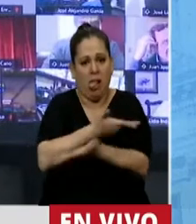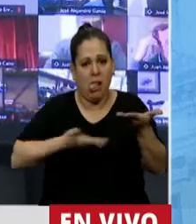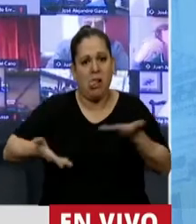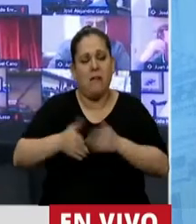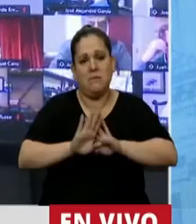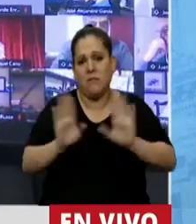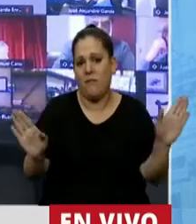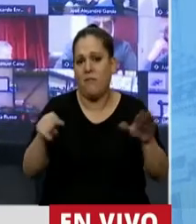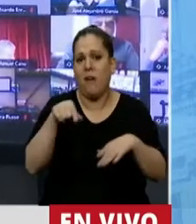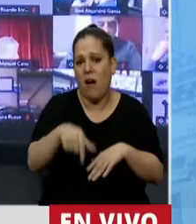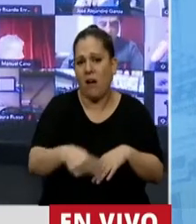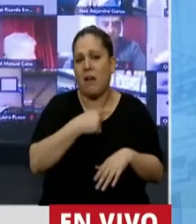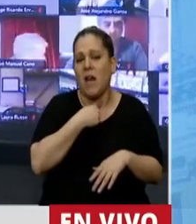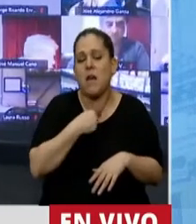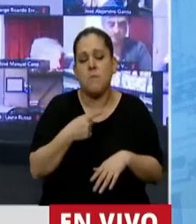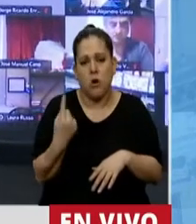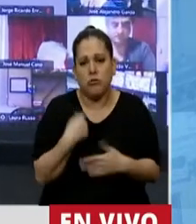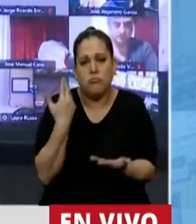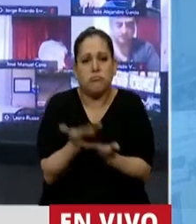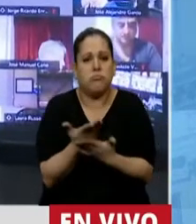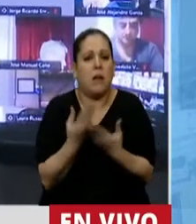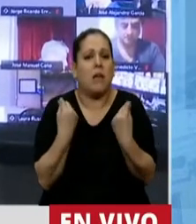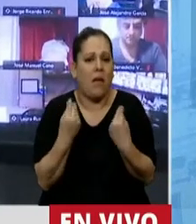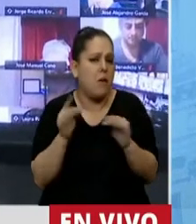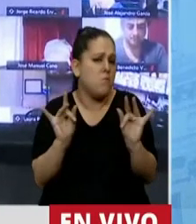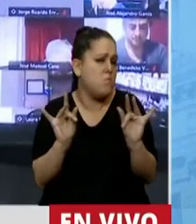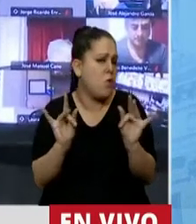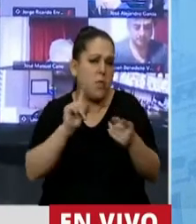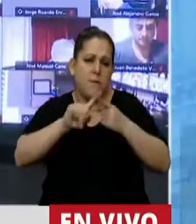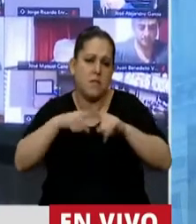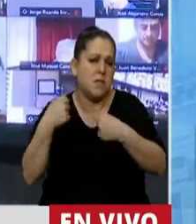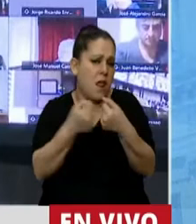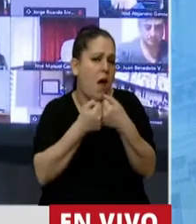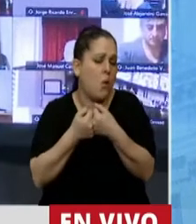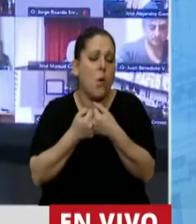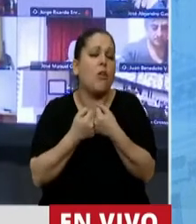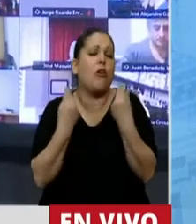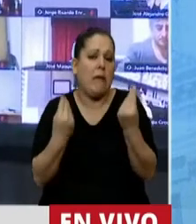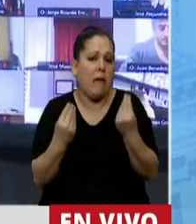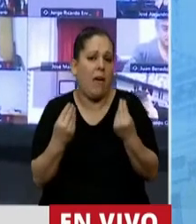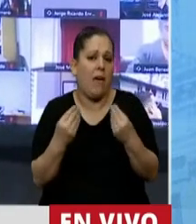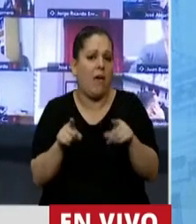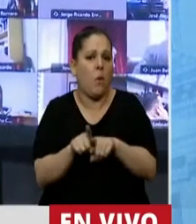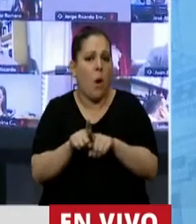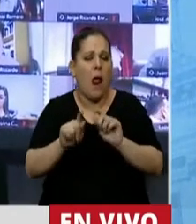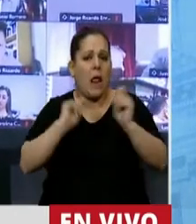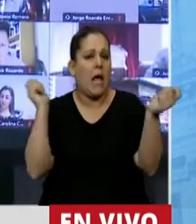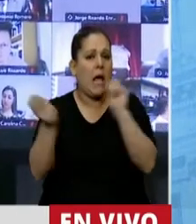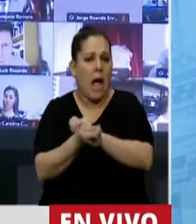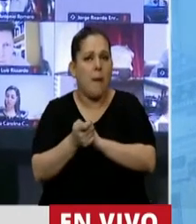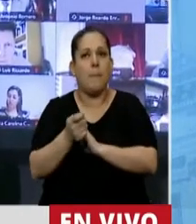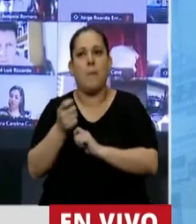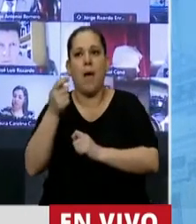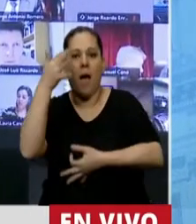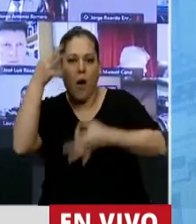donde nosotros planteamos lo que realmente creemos, es que es muy difícil conciliar la idea de una cosmovisión, de un mundo más justo,